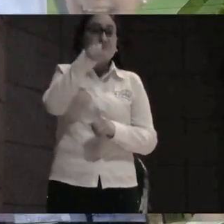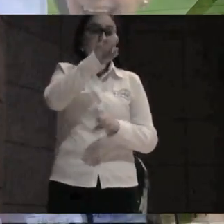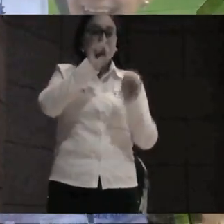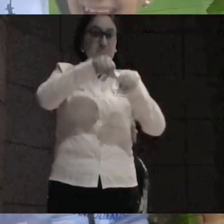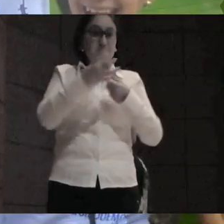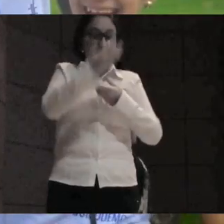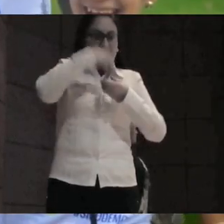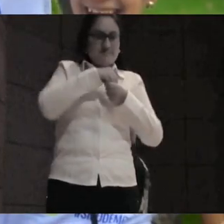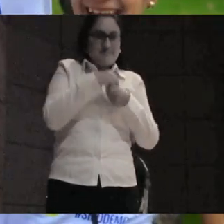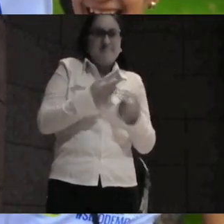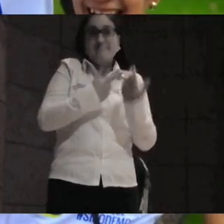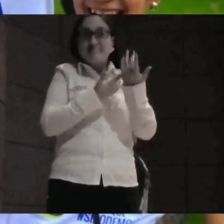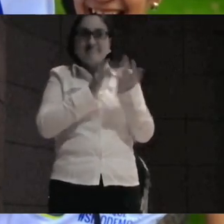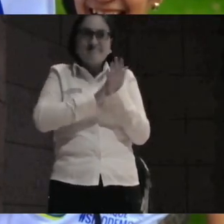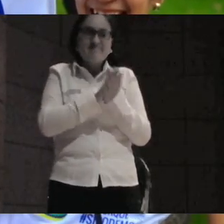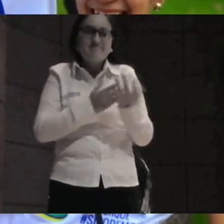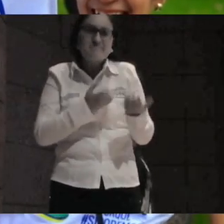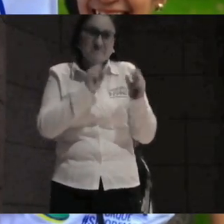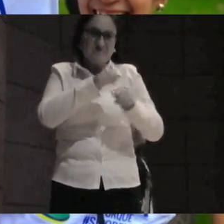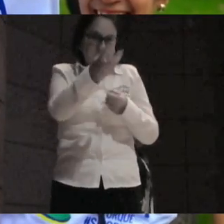ser parte de la esperanza